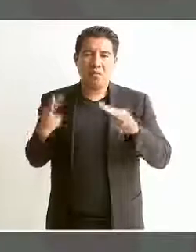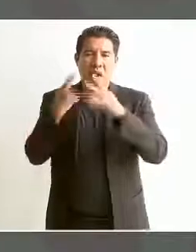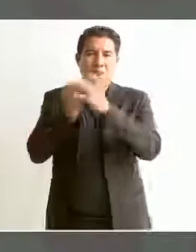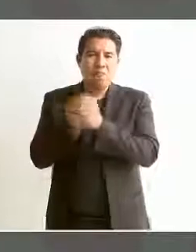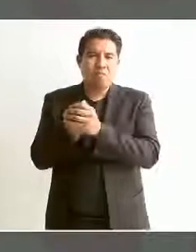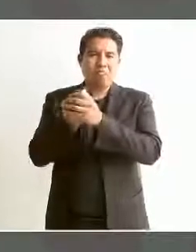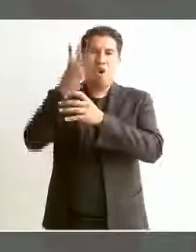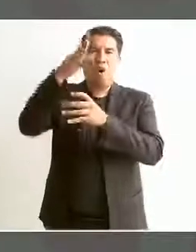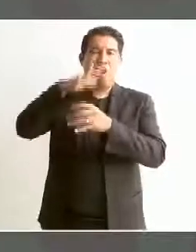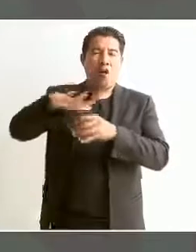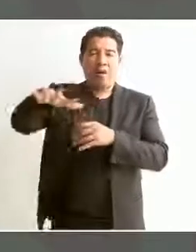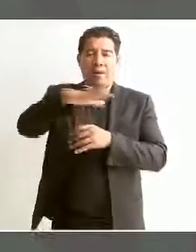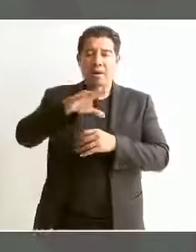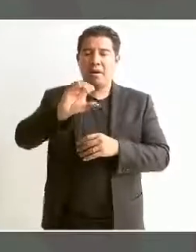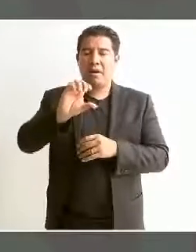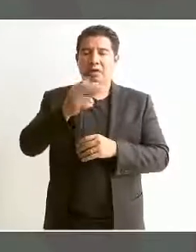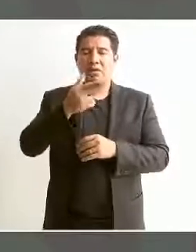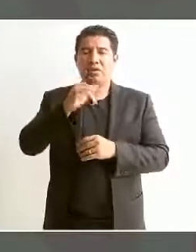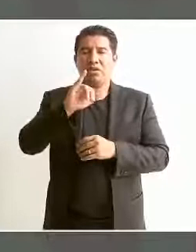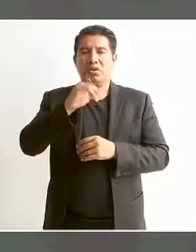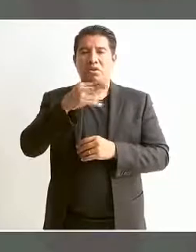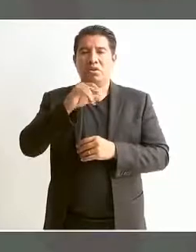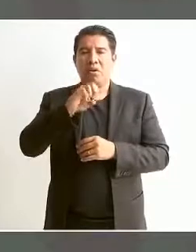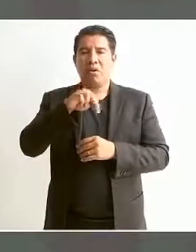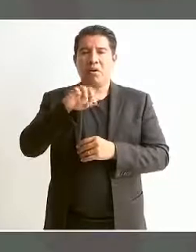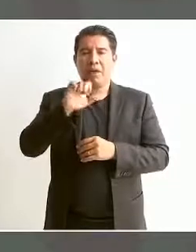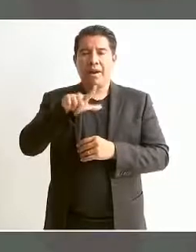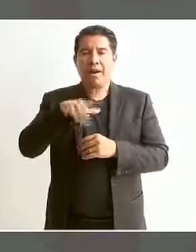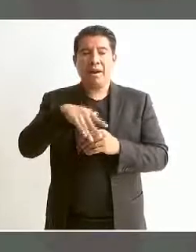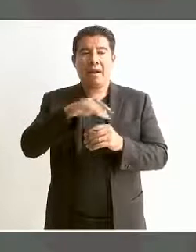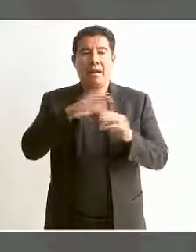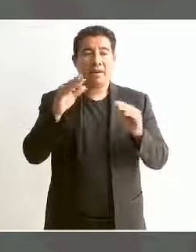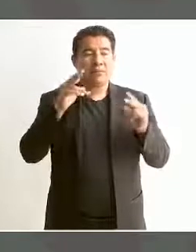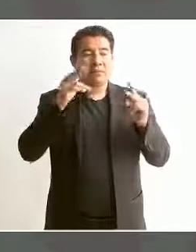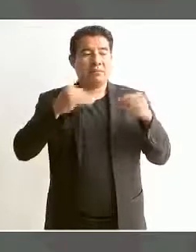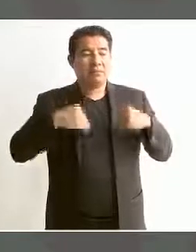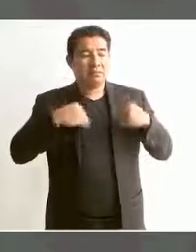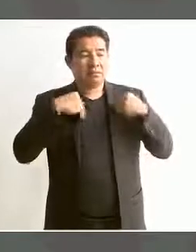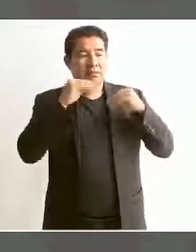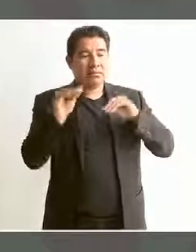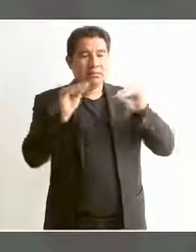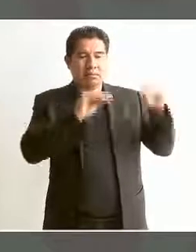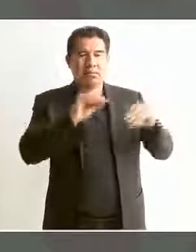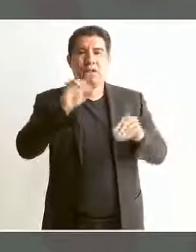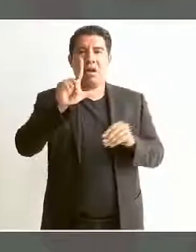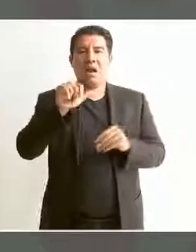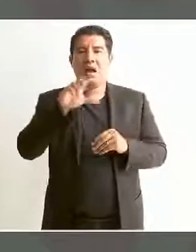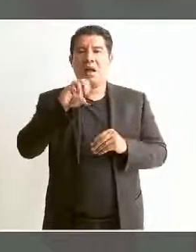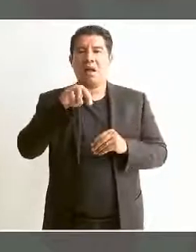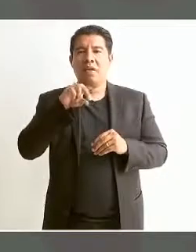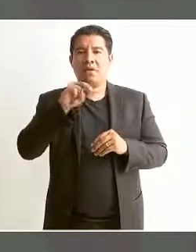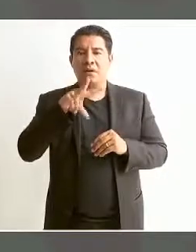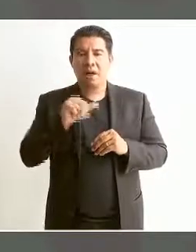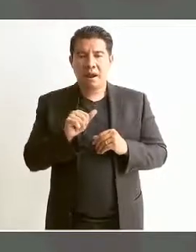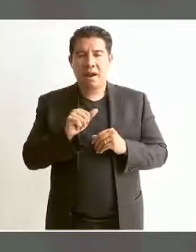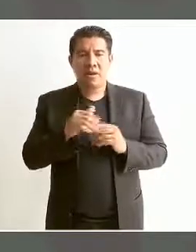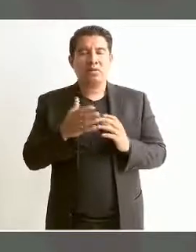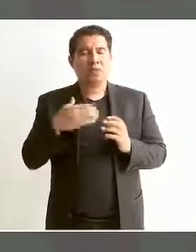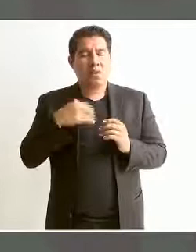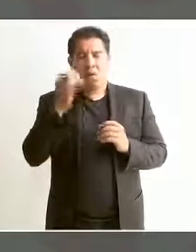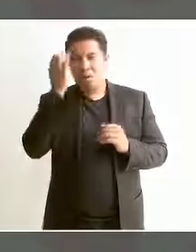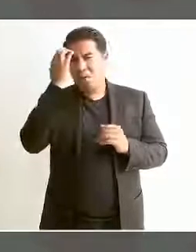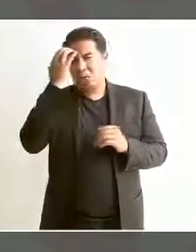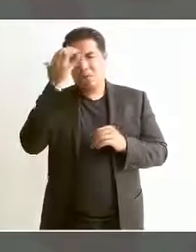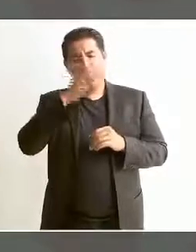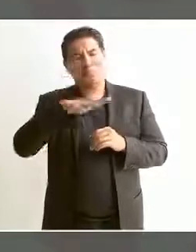región de la Lacandona. Conozco todo el estado de Chiapas,